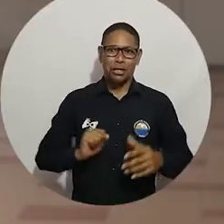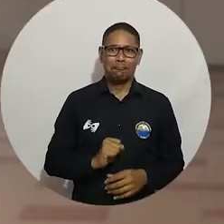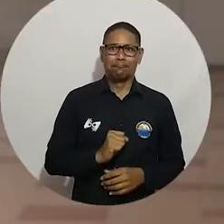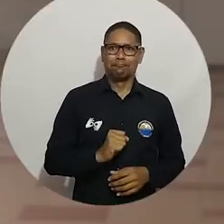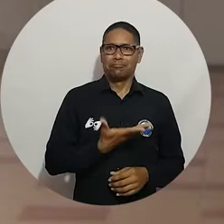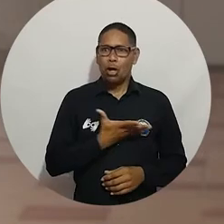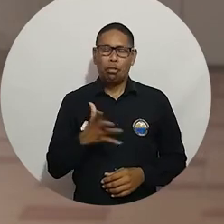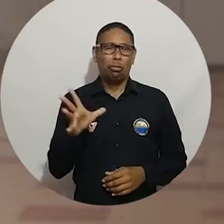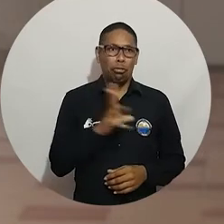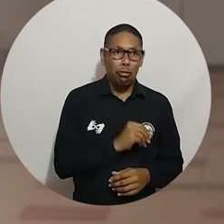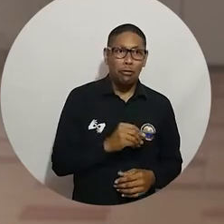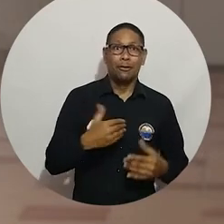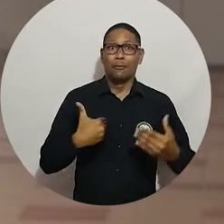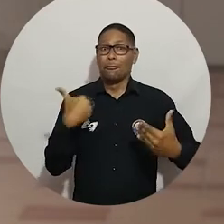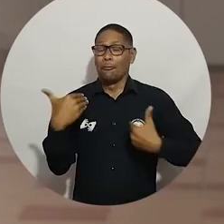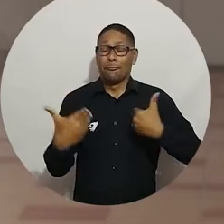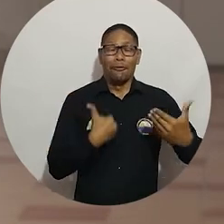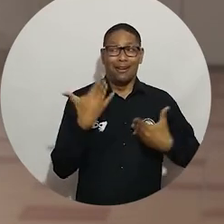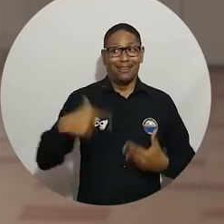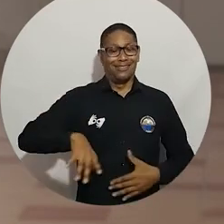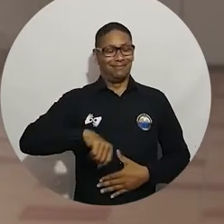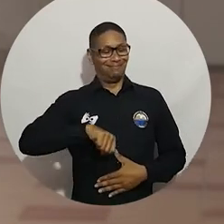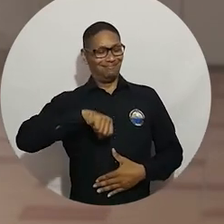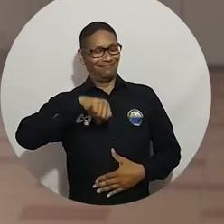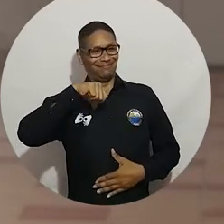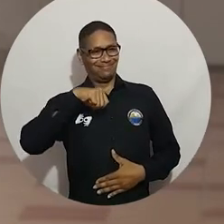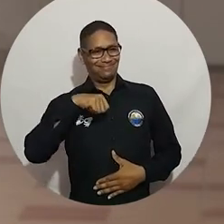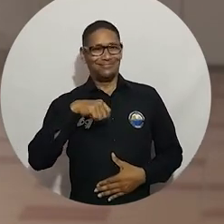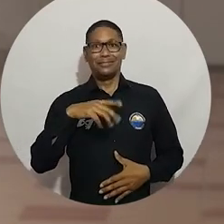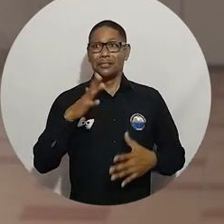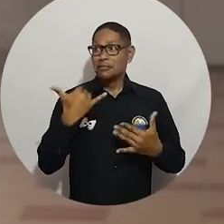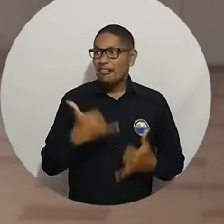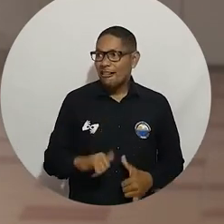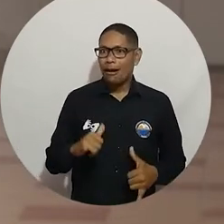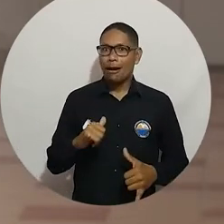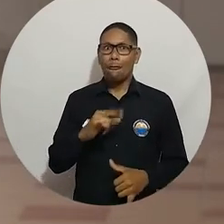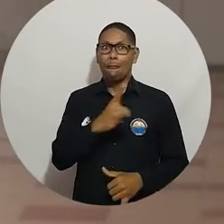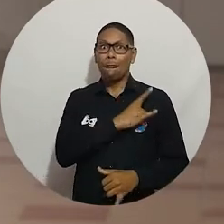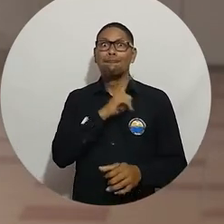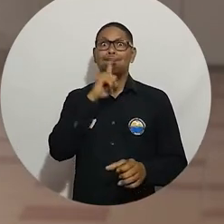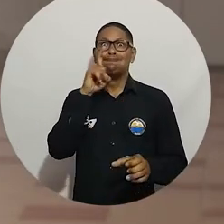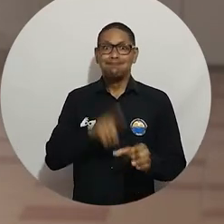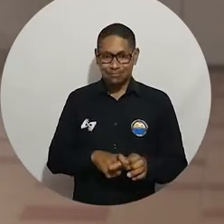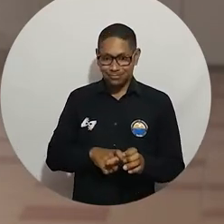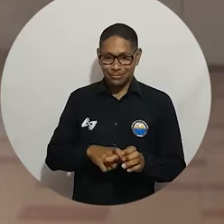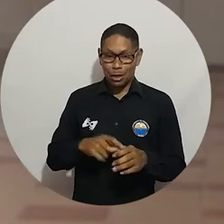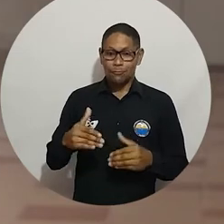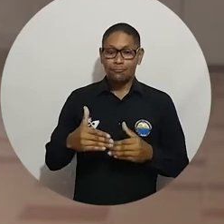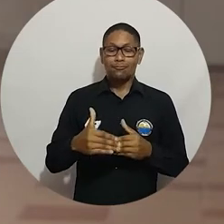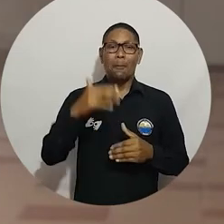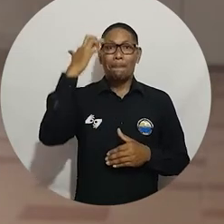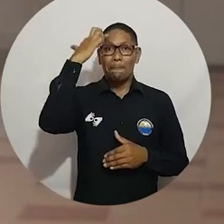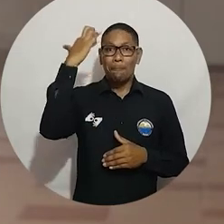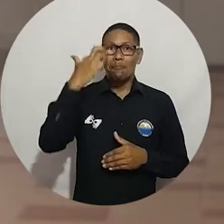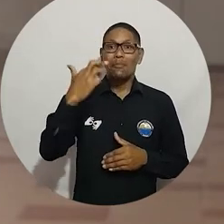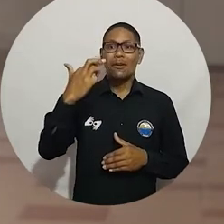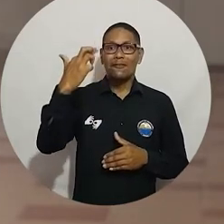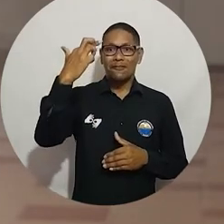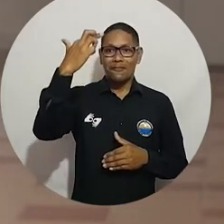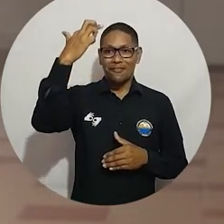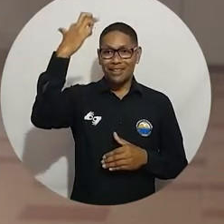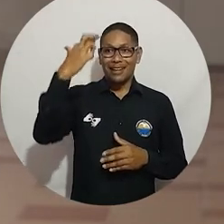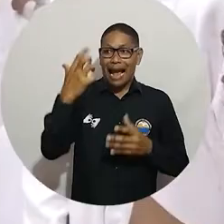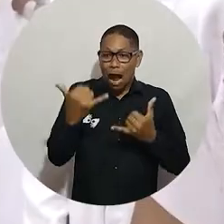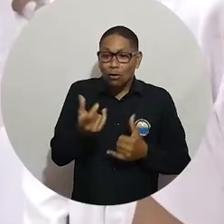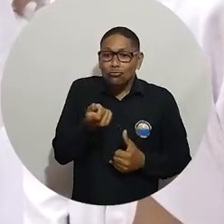por supuesto yo, mi mamá se sentía súper orgullosa de que se pudiese ingresar a la universidad y convertirme en un profesional como estoy a